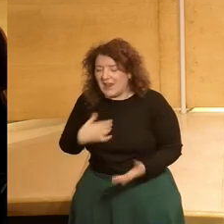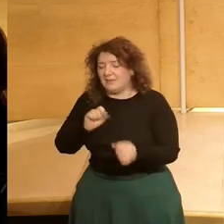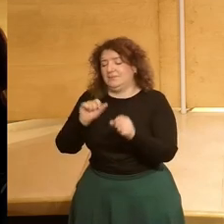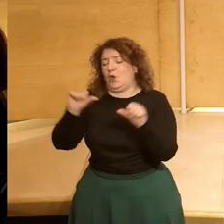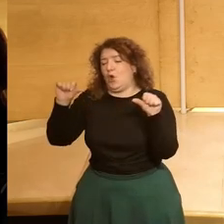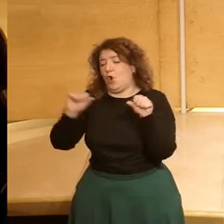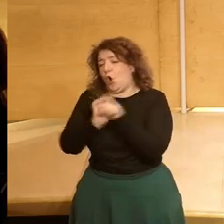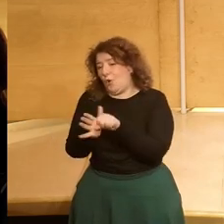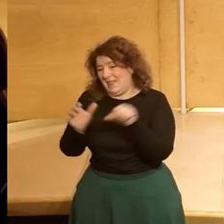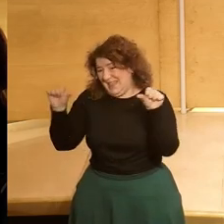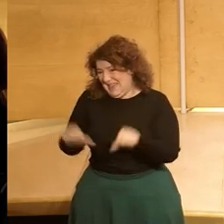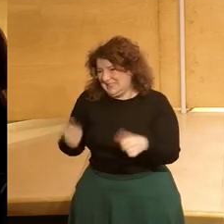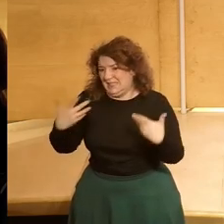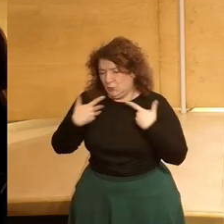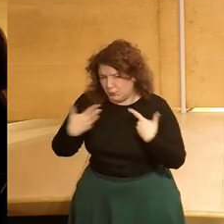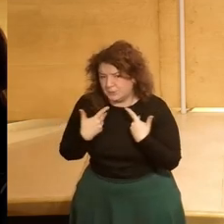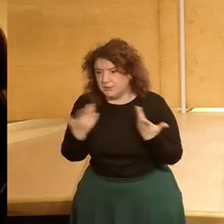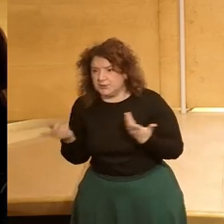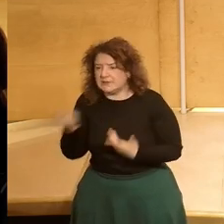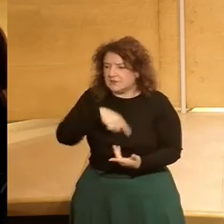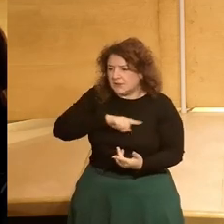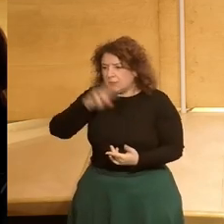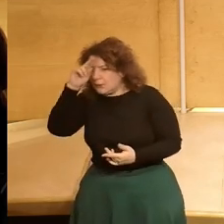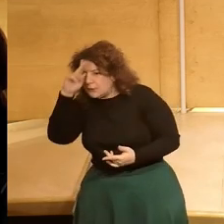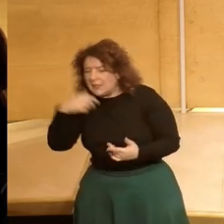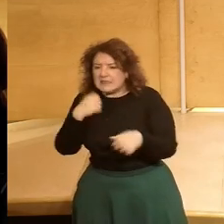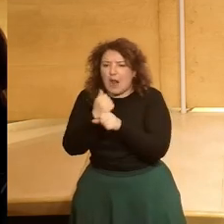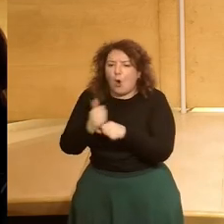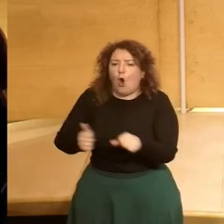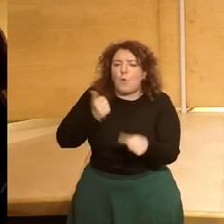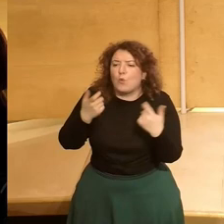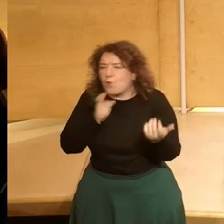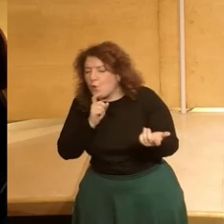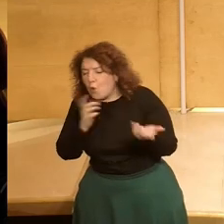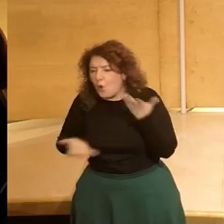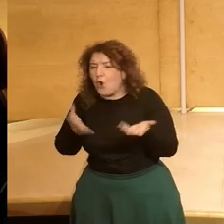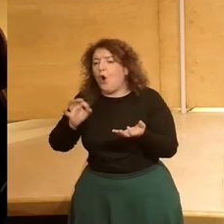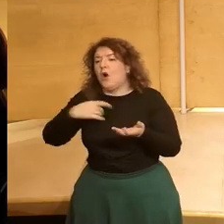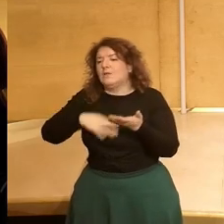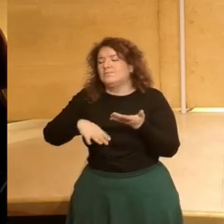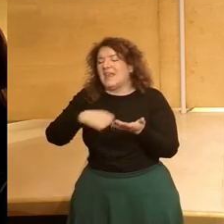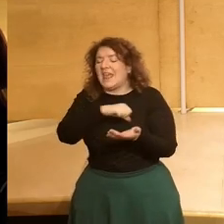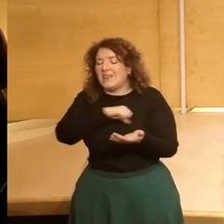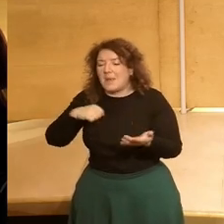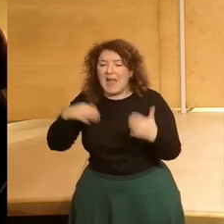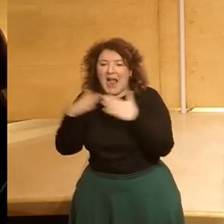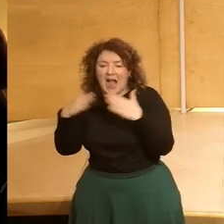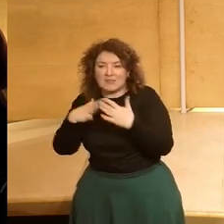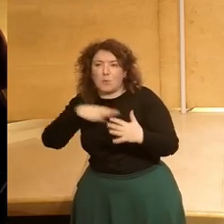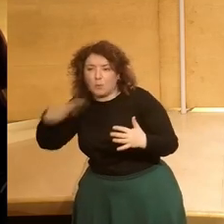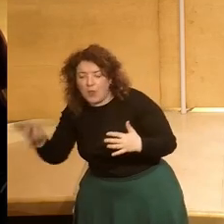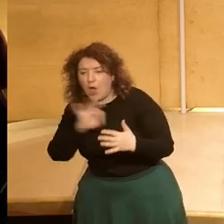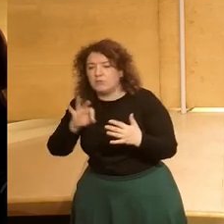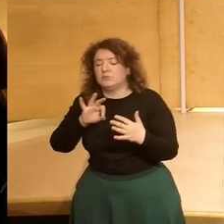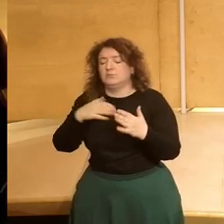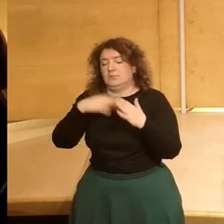resultado somos jóvenes que estamos preocupados por nuestras oportunidades laborales, por nuestra capacidad de independizarnos económicamente y